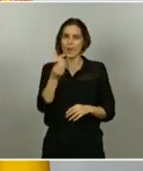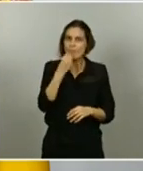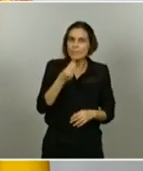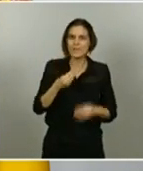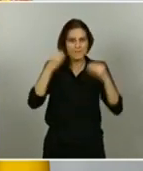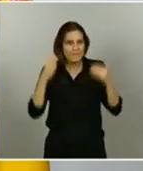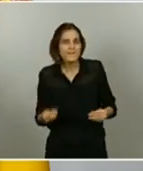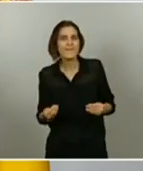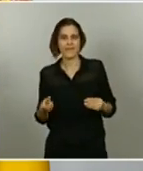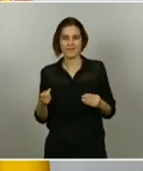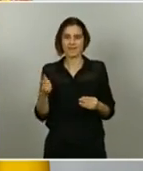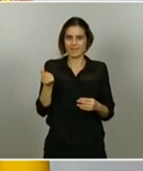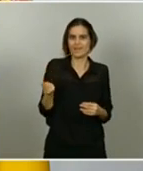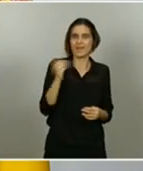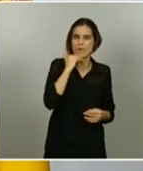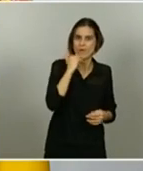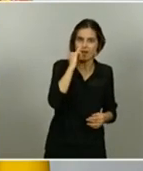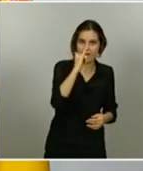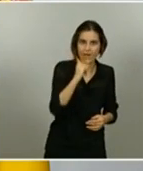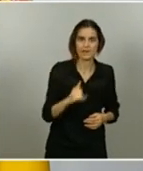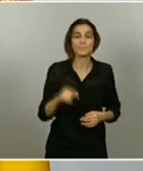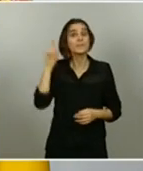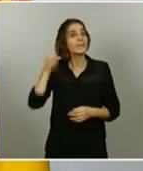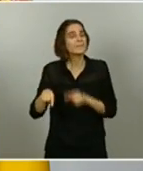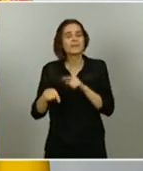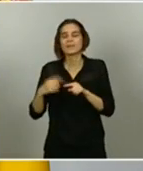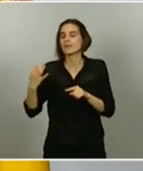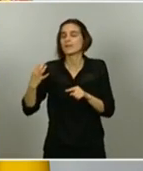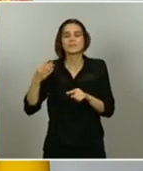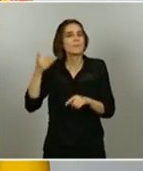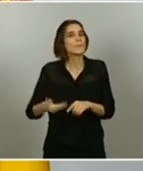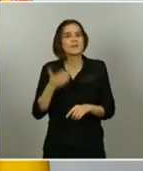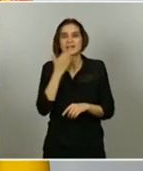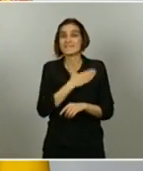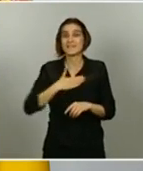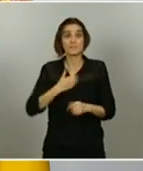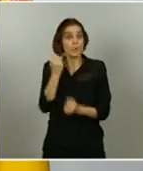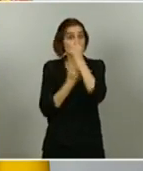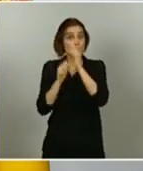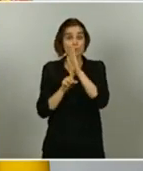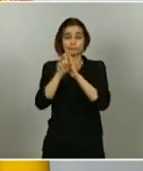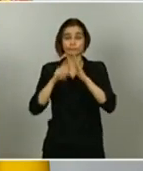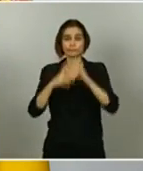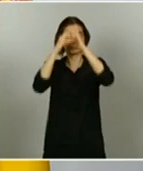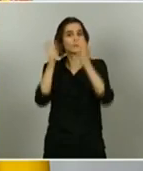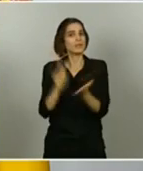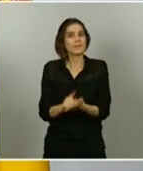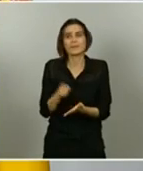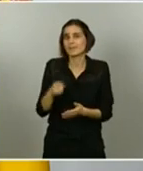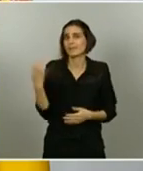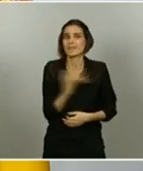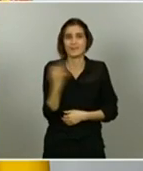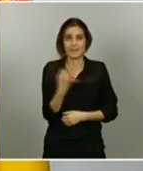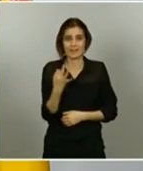absolutamente imprescindible para implementar la recuperación económica. Los recursos que vamos a transferir a los hogares no van a acabar en un paraíso